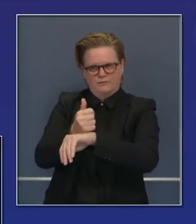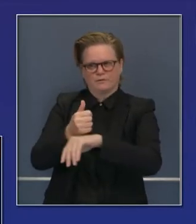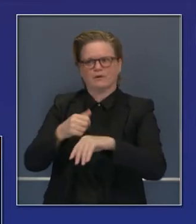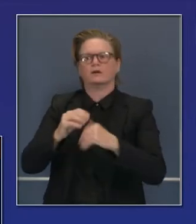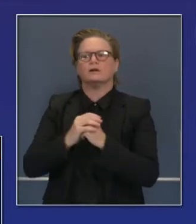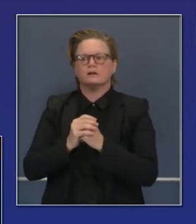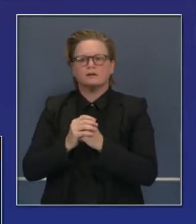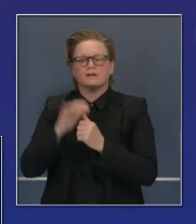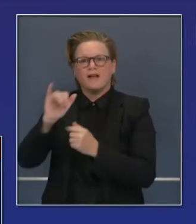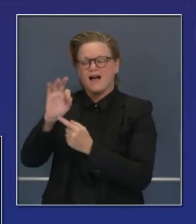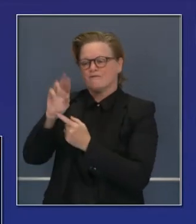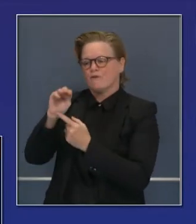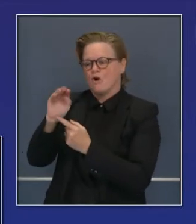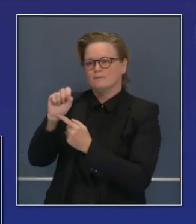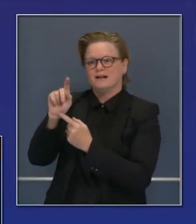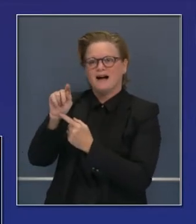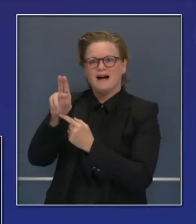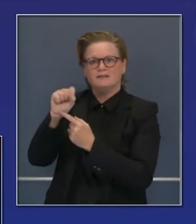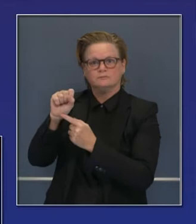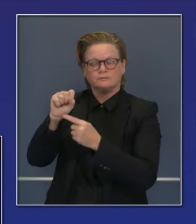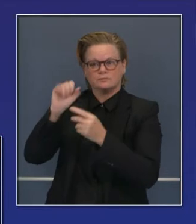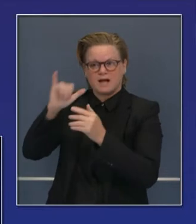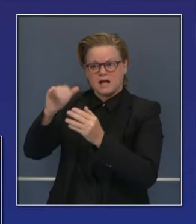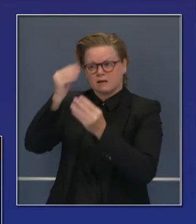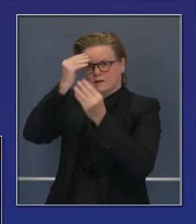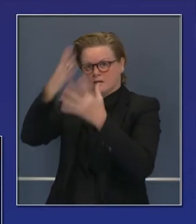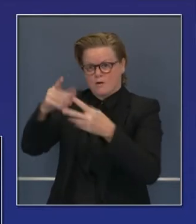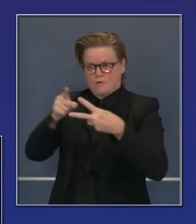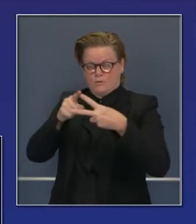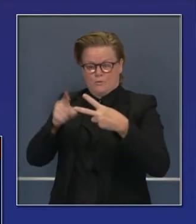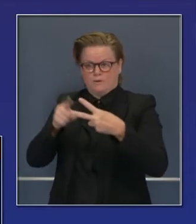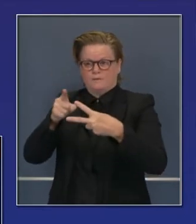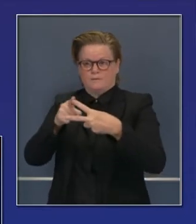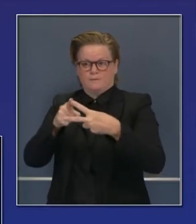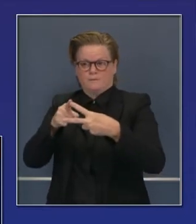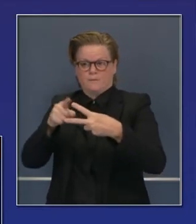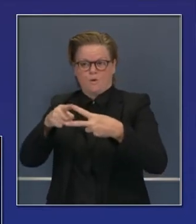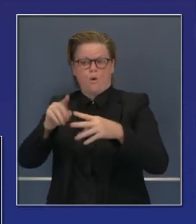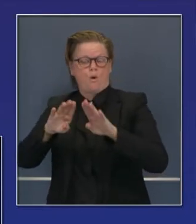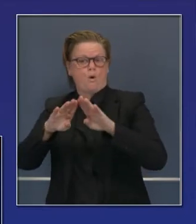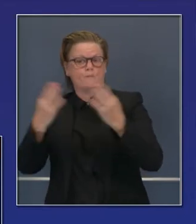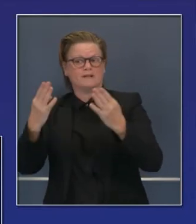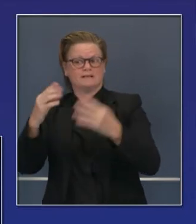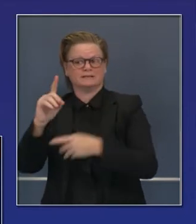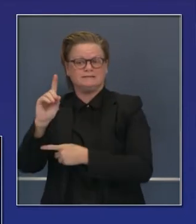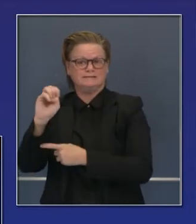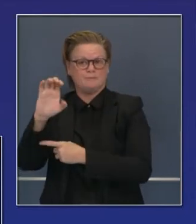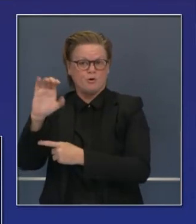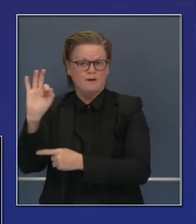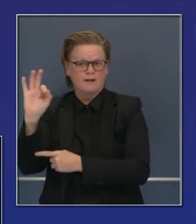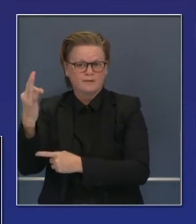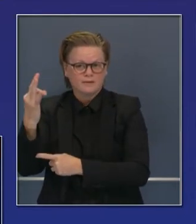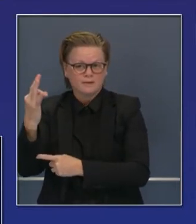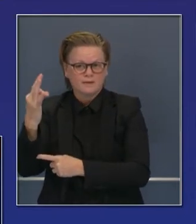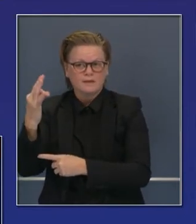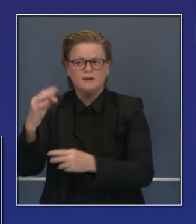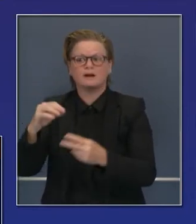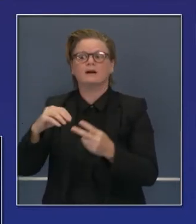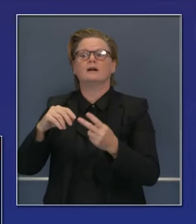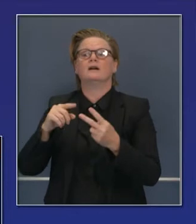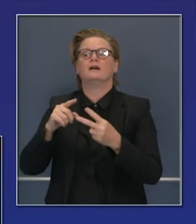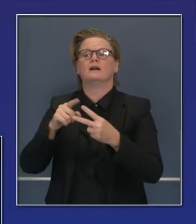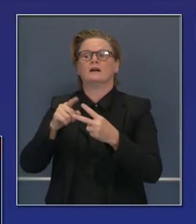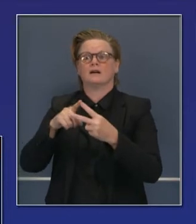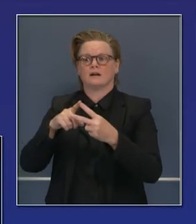el estatus cálido, según le llamamos. La última noticia sobre estas instalaciones que se abrirá el 9 de diciembre, en pocos